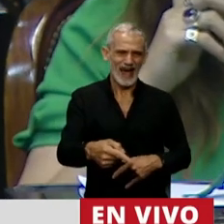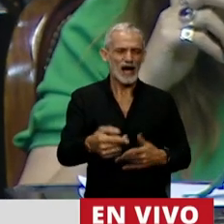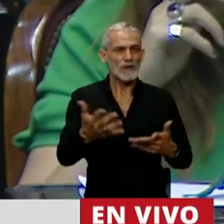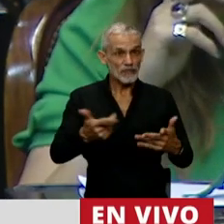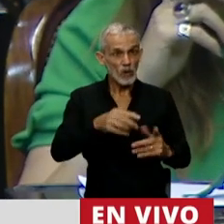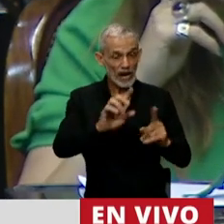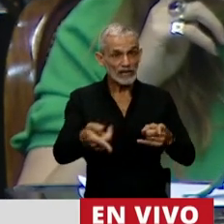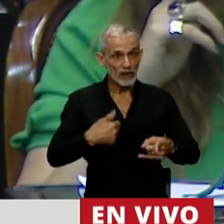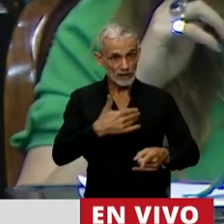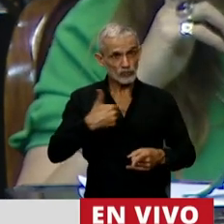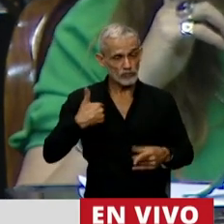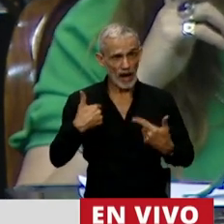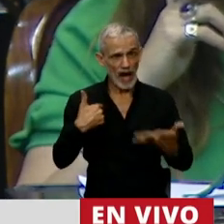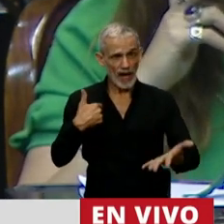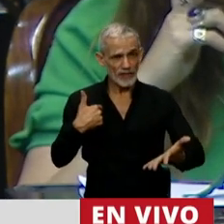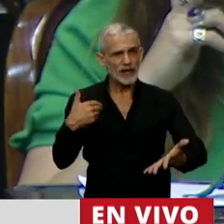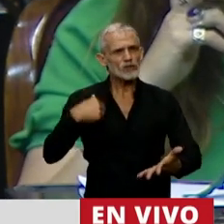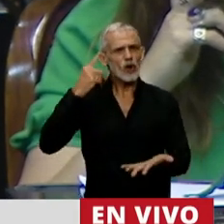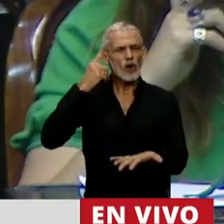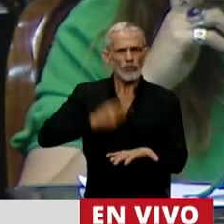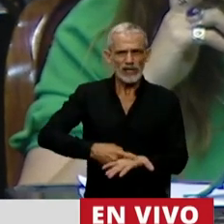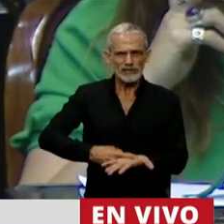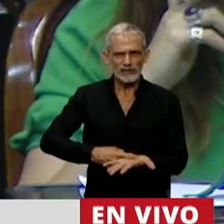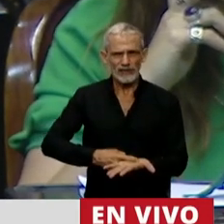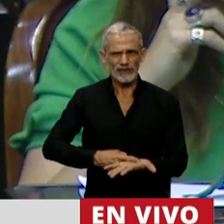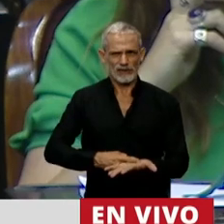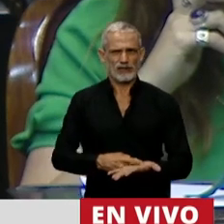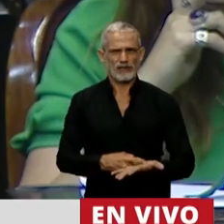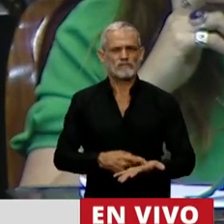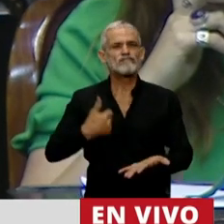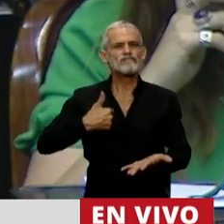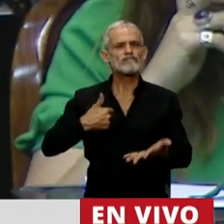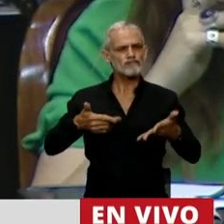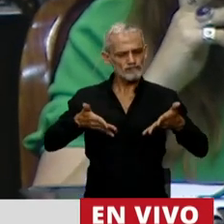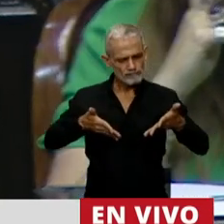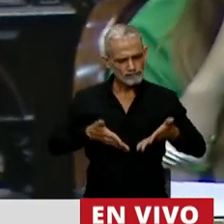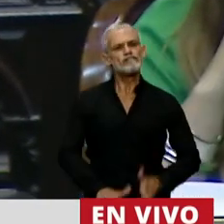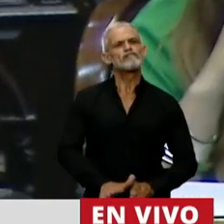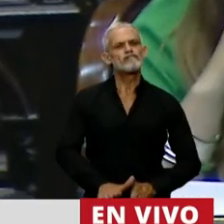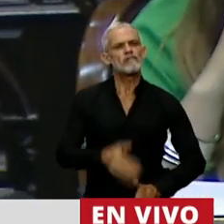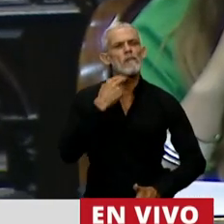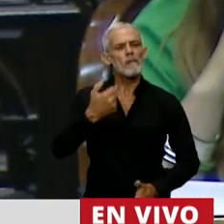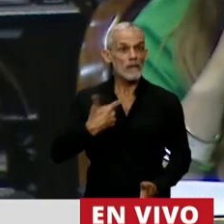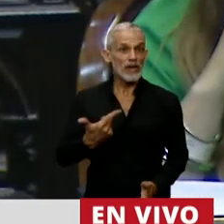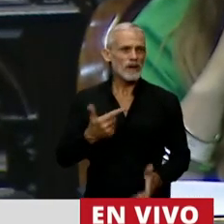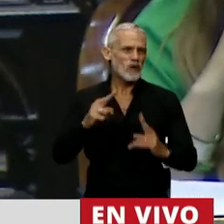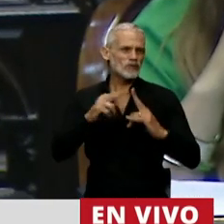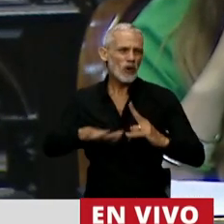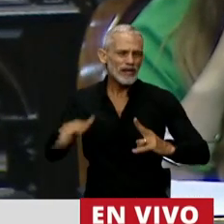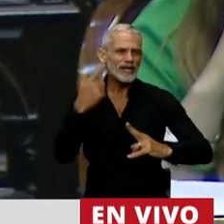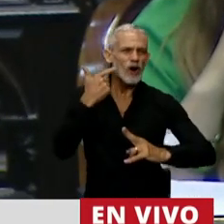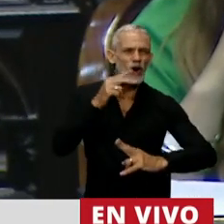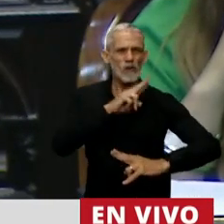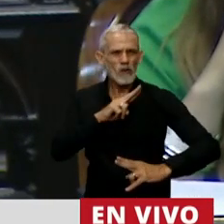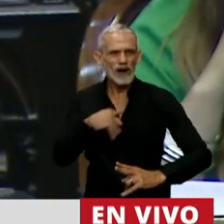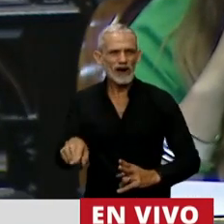porque también soy madre y he decidido tener a mi hija, por mis sobrinas, por mis